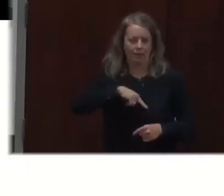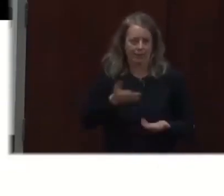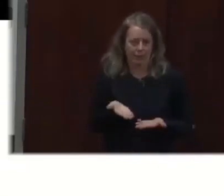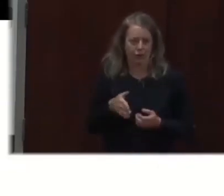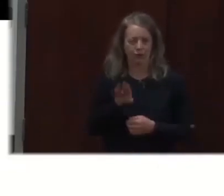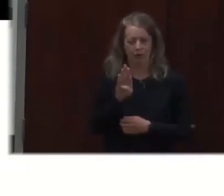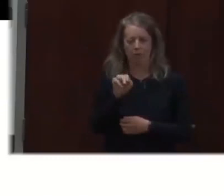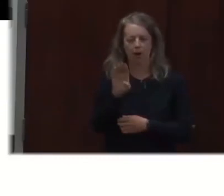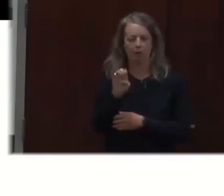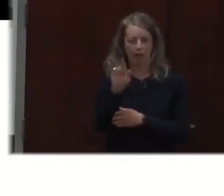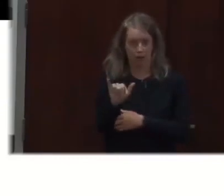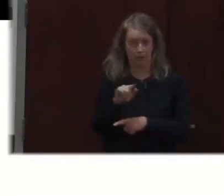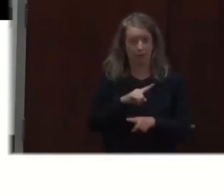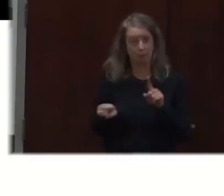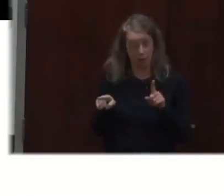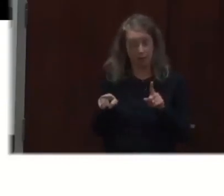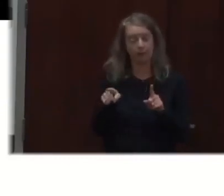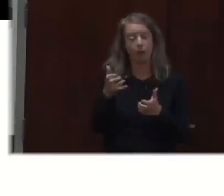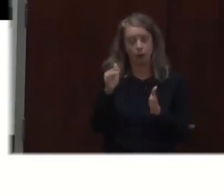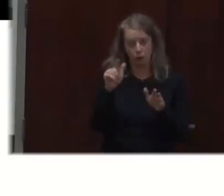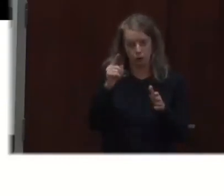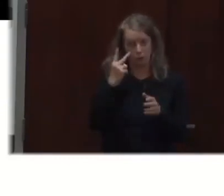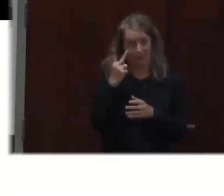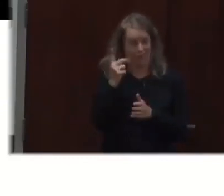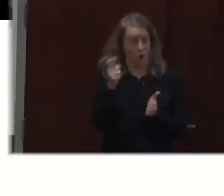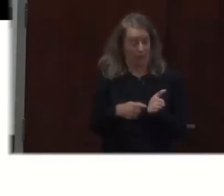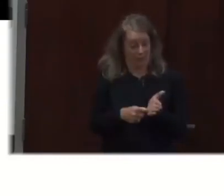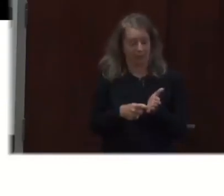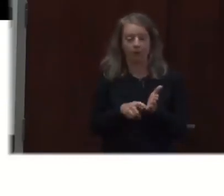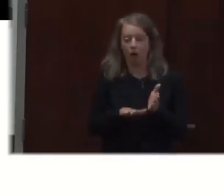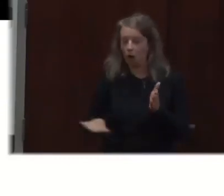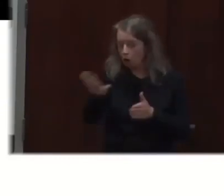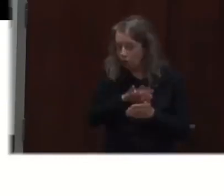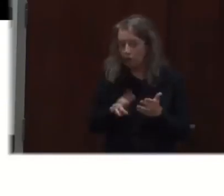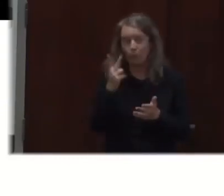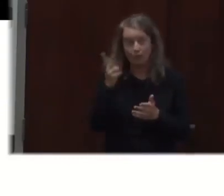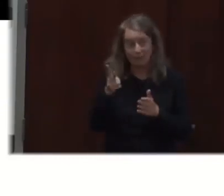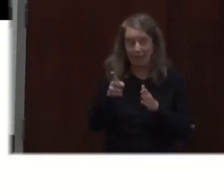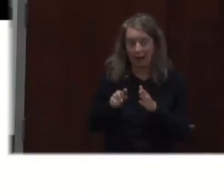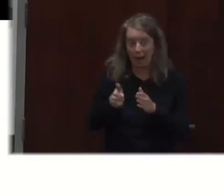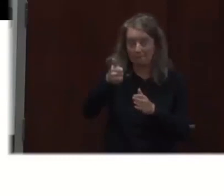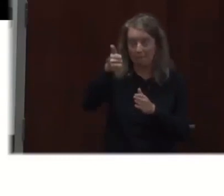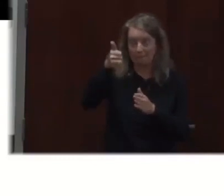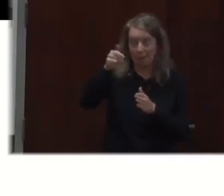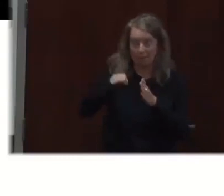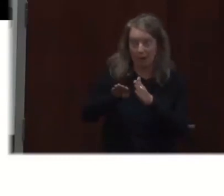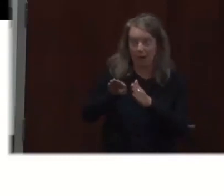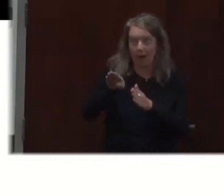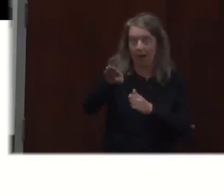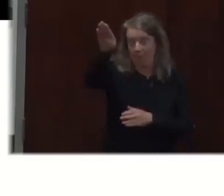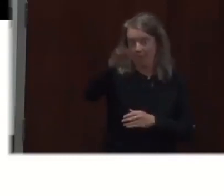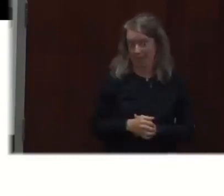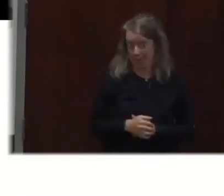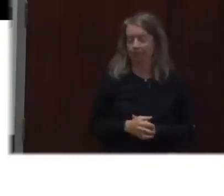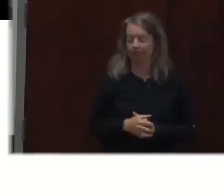COVID. Y ahora voy a darle la palabra al jefe ejecutivo de Mission, el